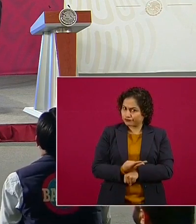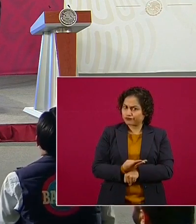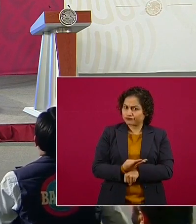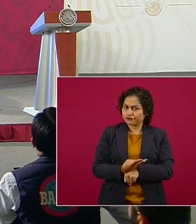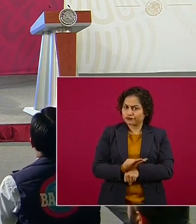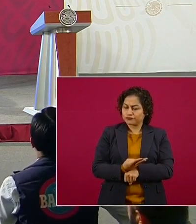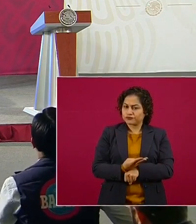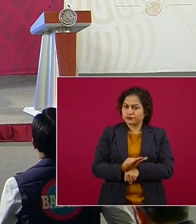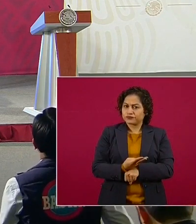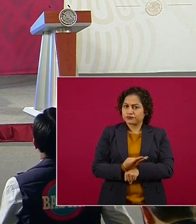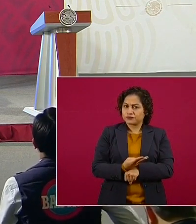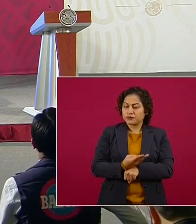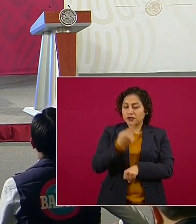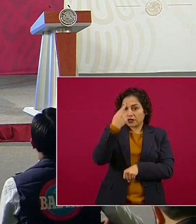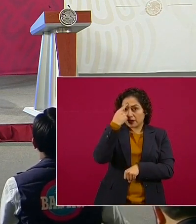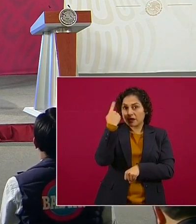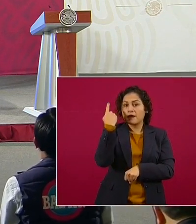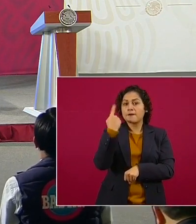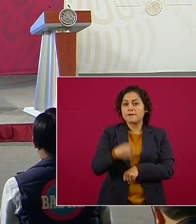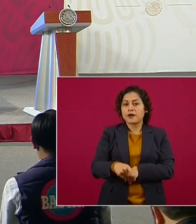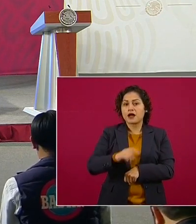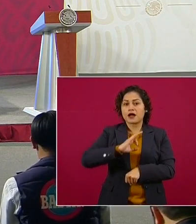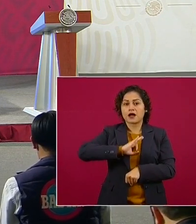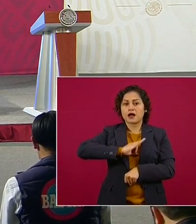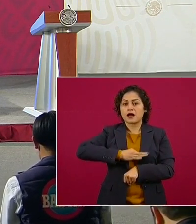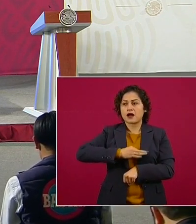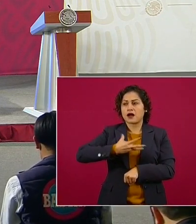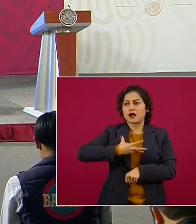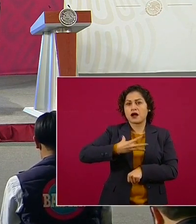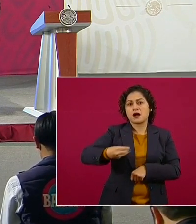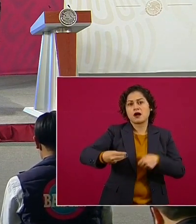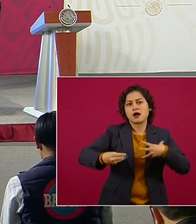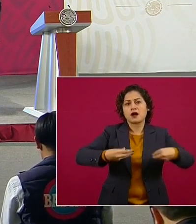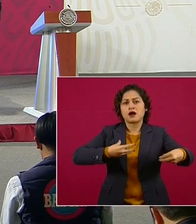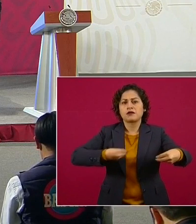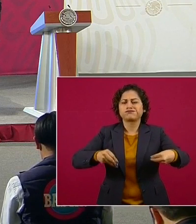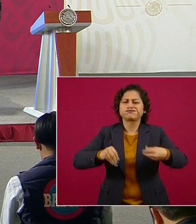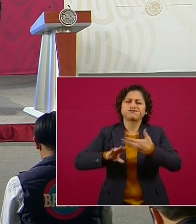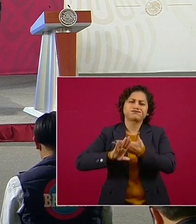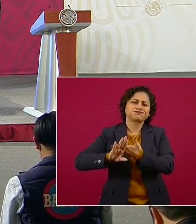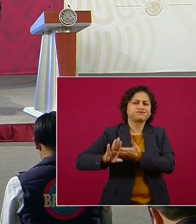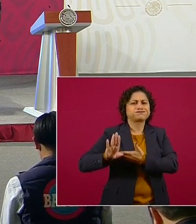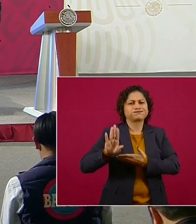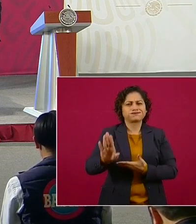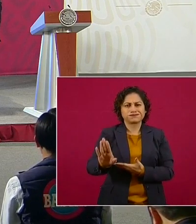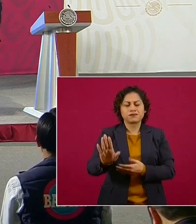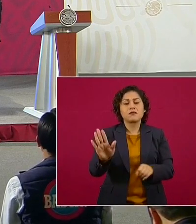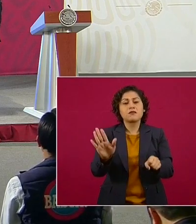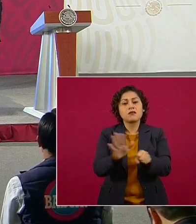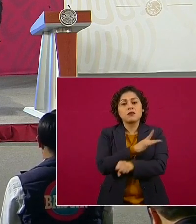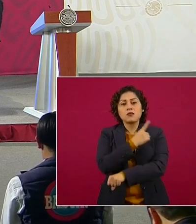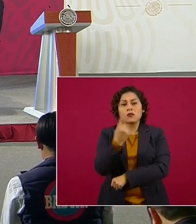contagios, porque la pandemia de COVID-19